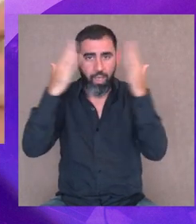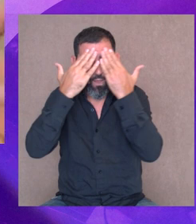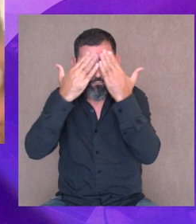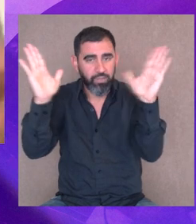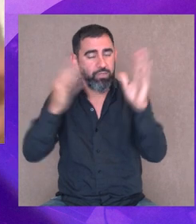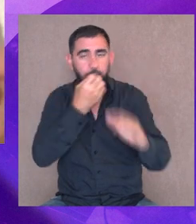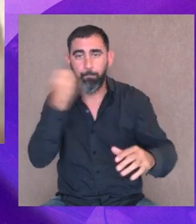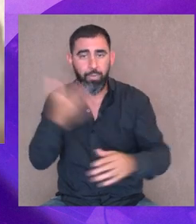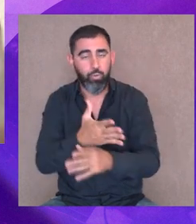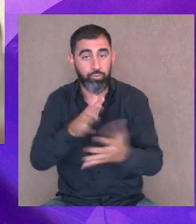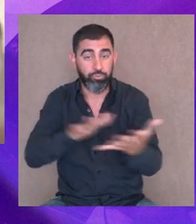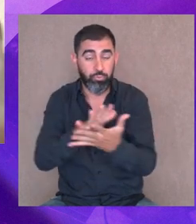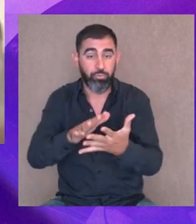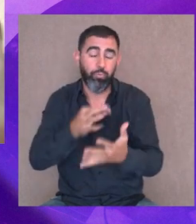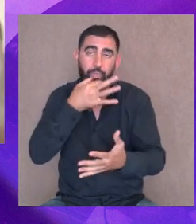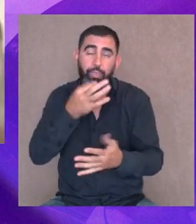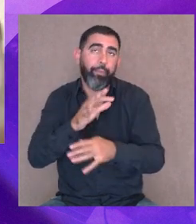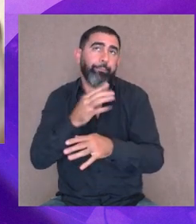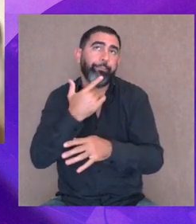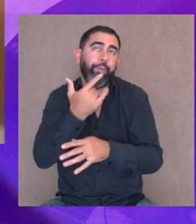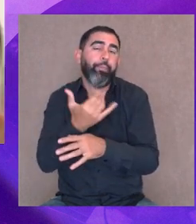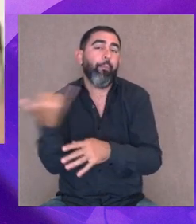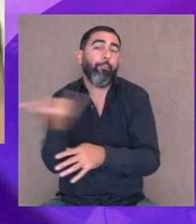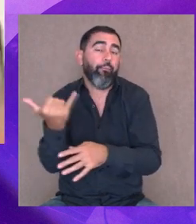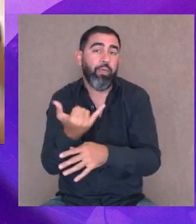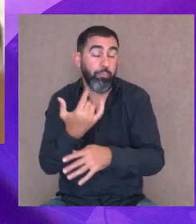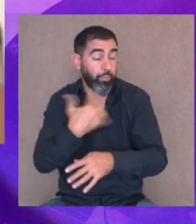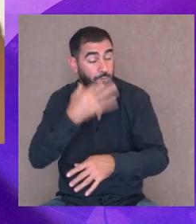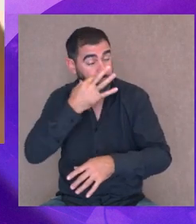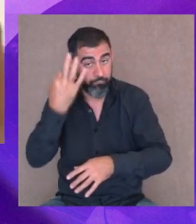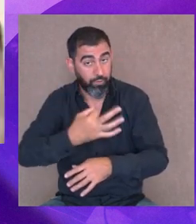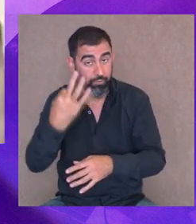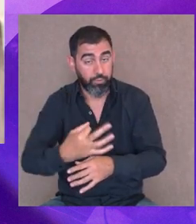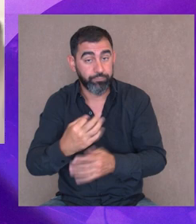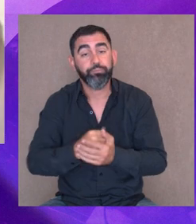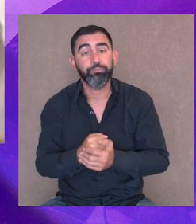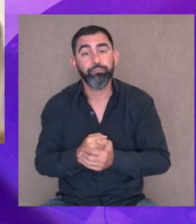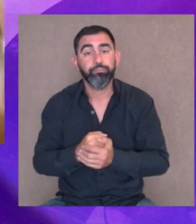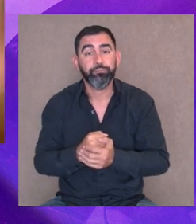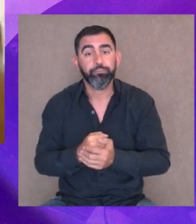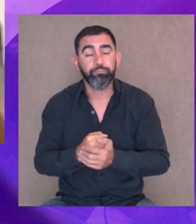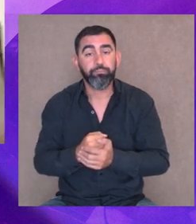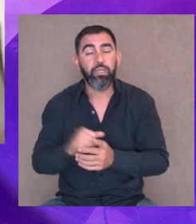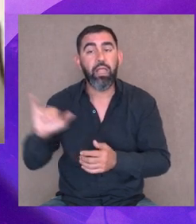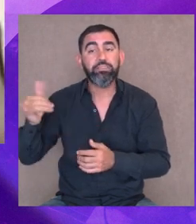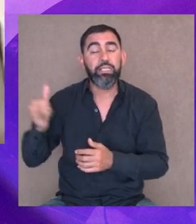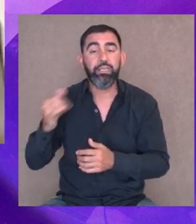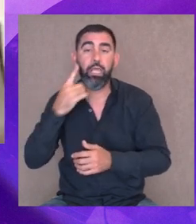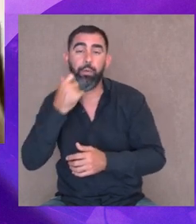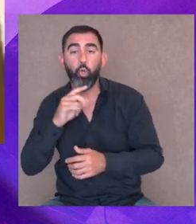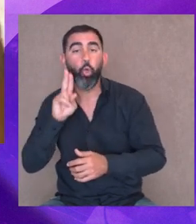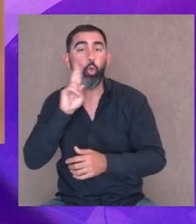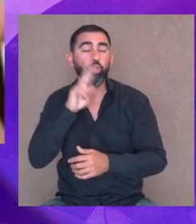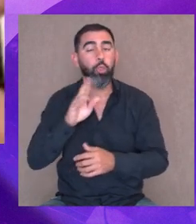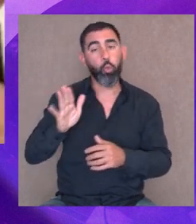hablabas de algo muy, que es muy tonto, pero que es muy real, el celeste para